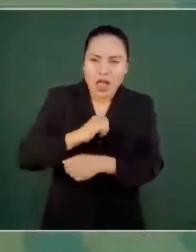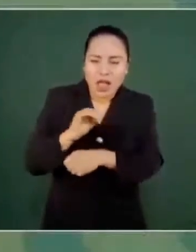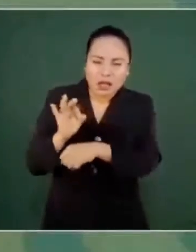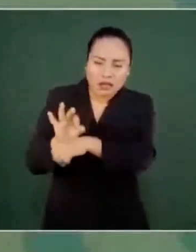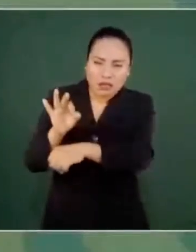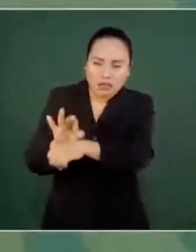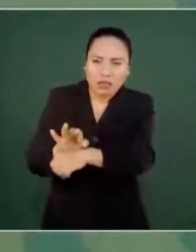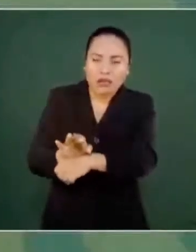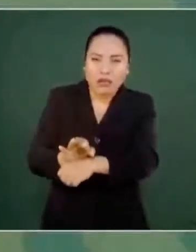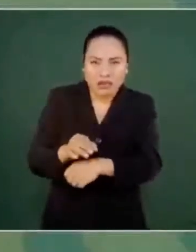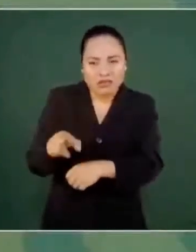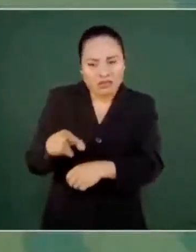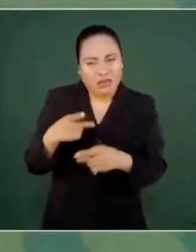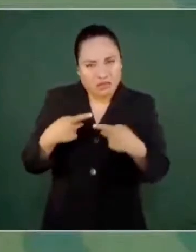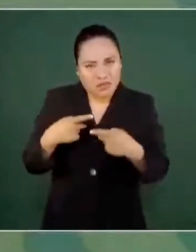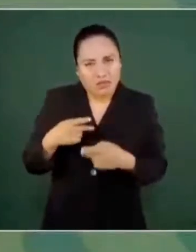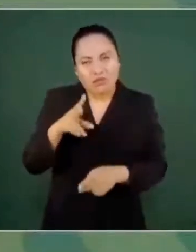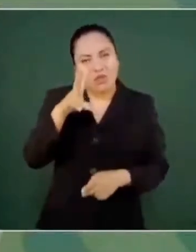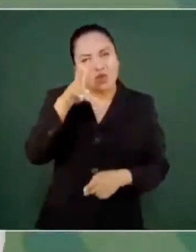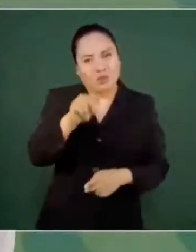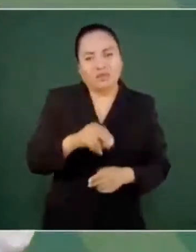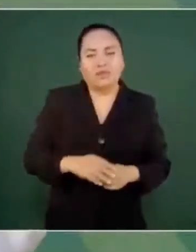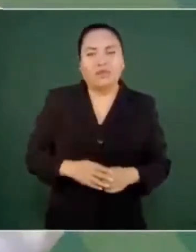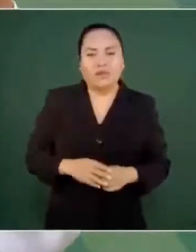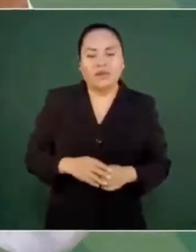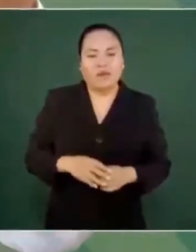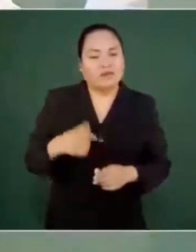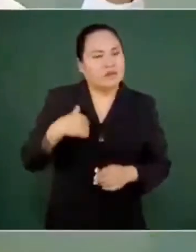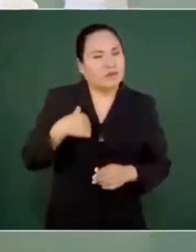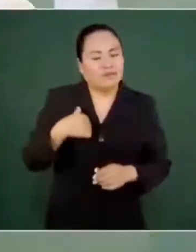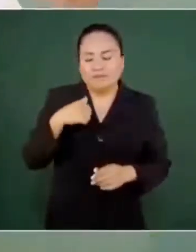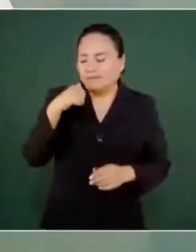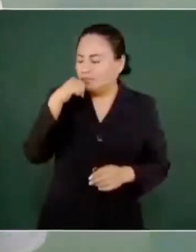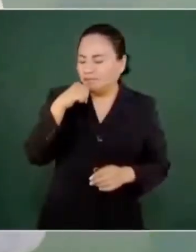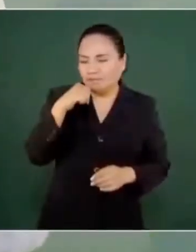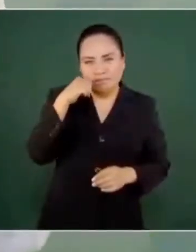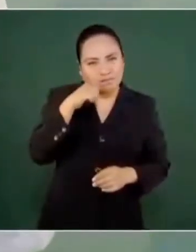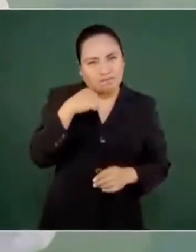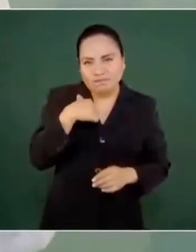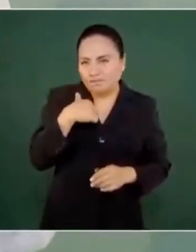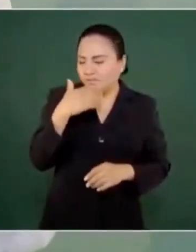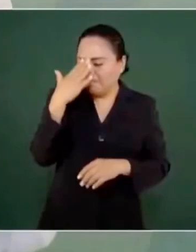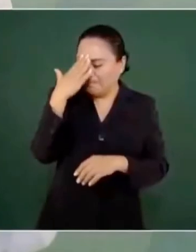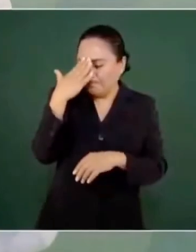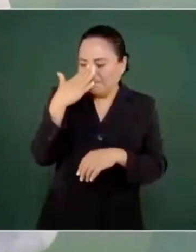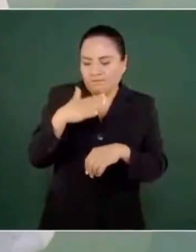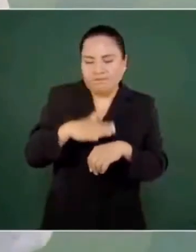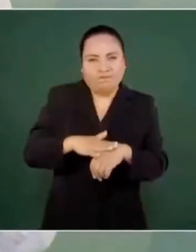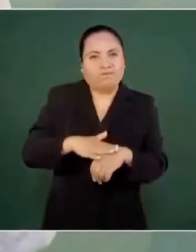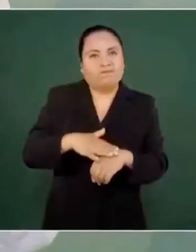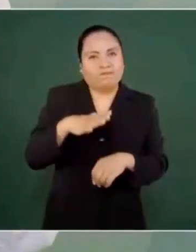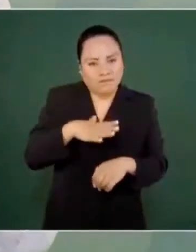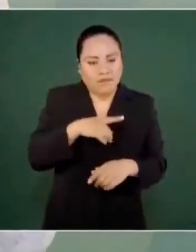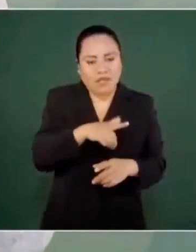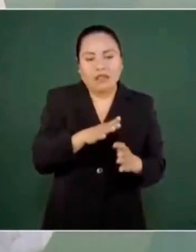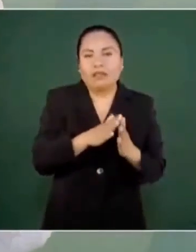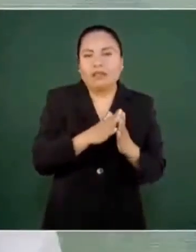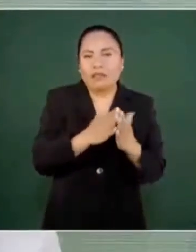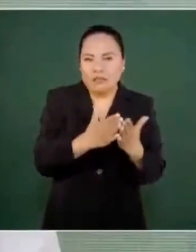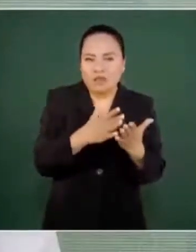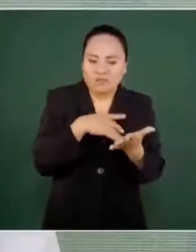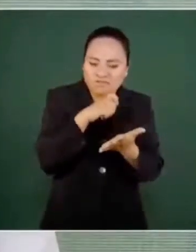siempre. Lo tengo escrito en varios libros